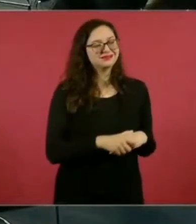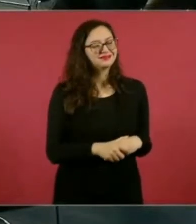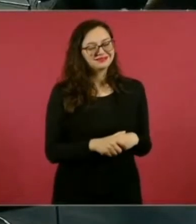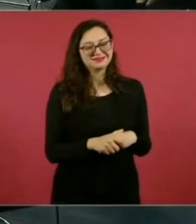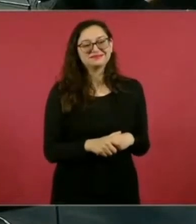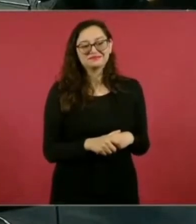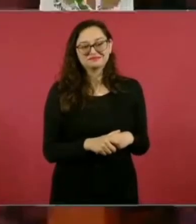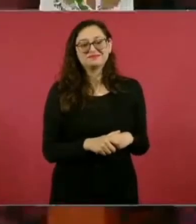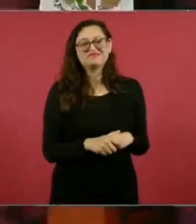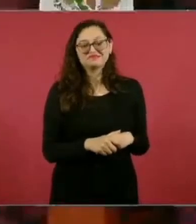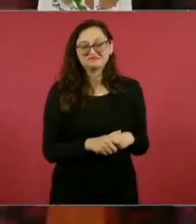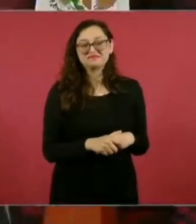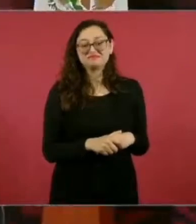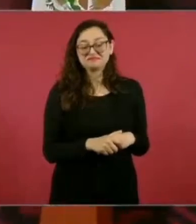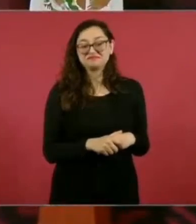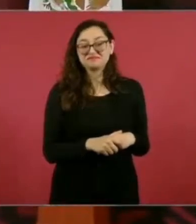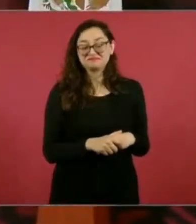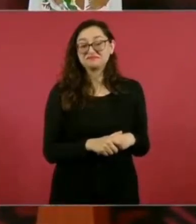qué bueno que no,